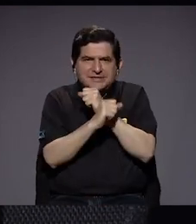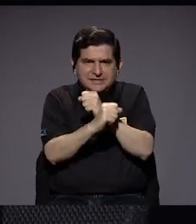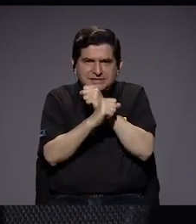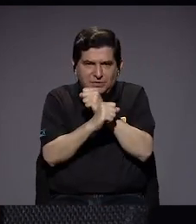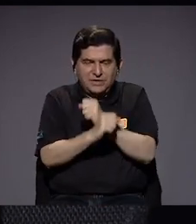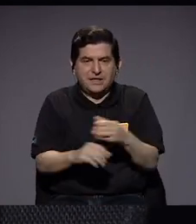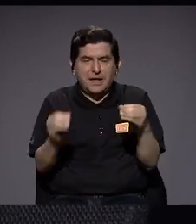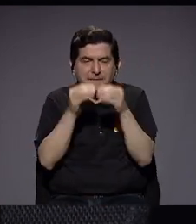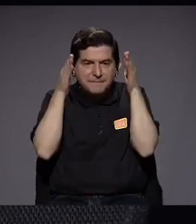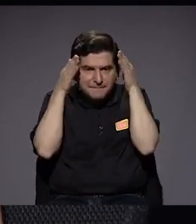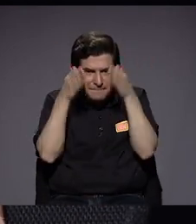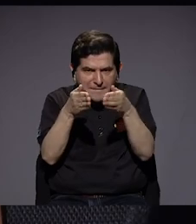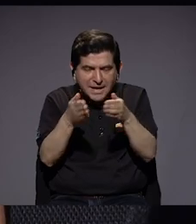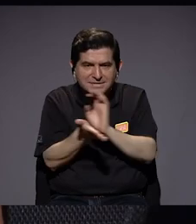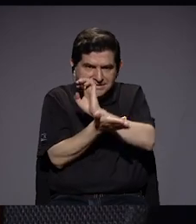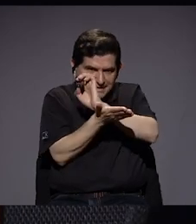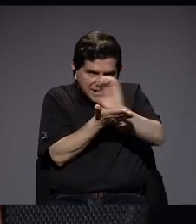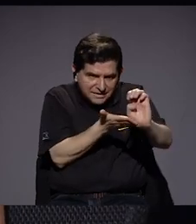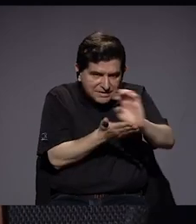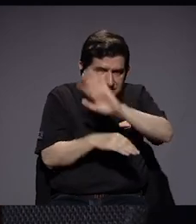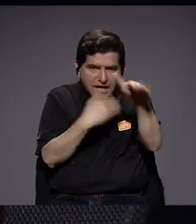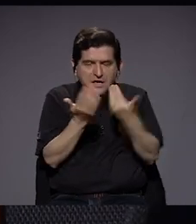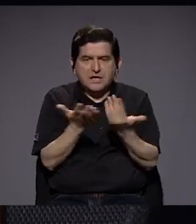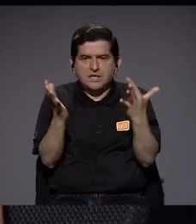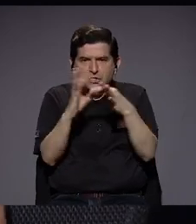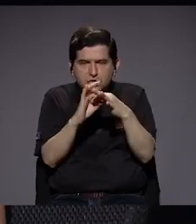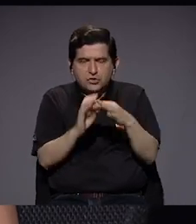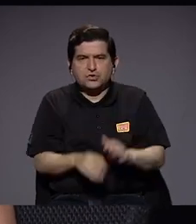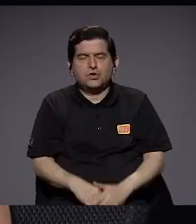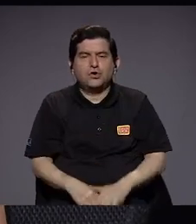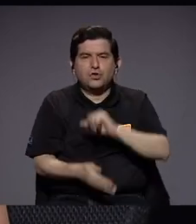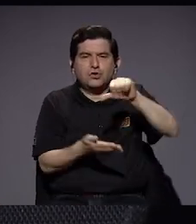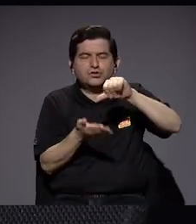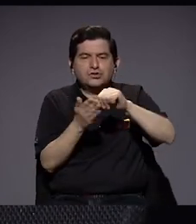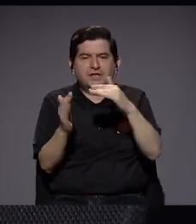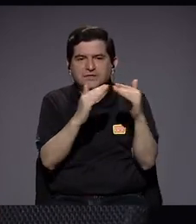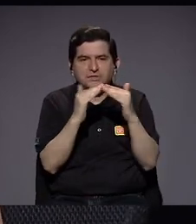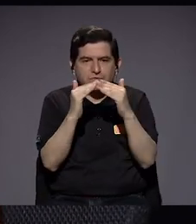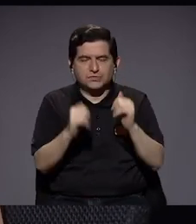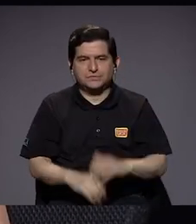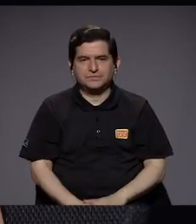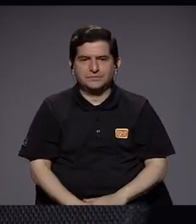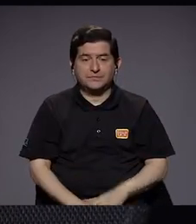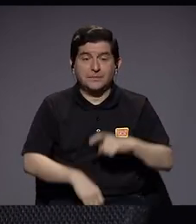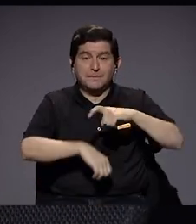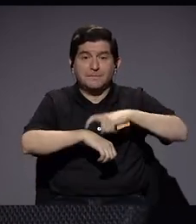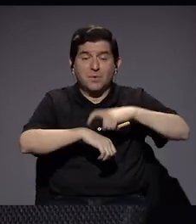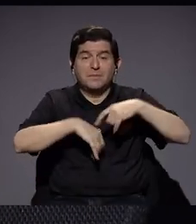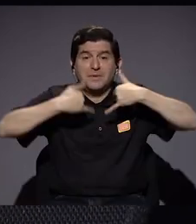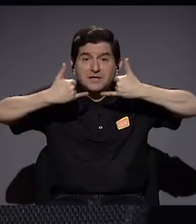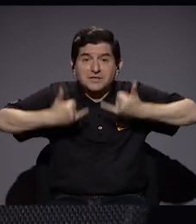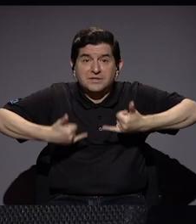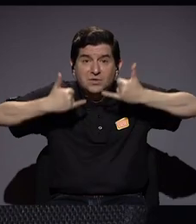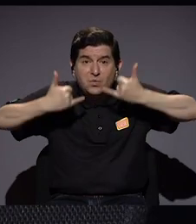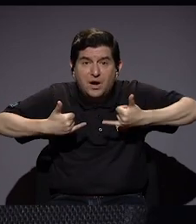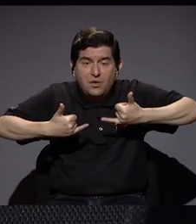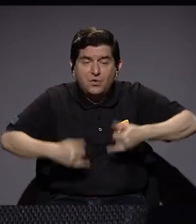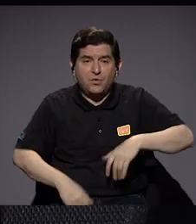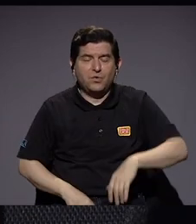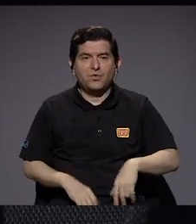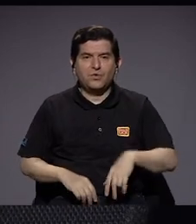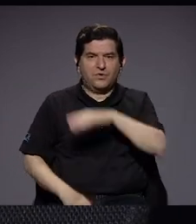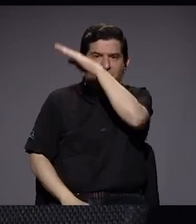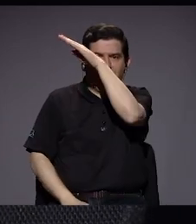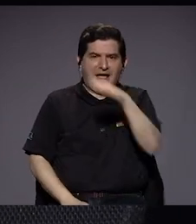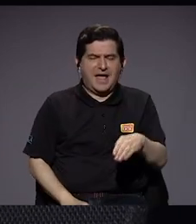seguridad más enfocado hacia la prevención y todo lo que tiene que ver con los centros psíquicos. Y en un momento en que tenemos estos ejes